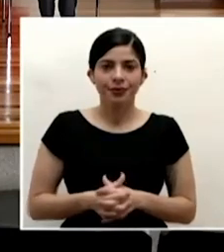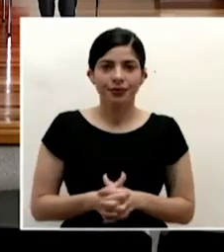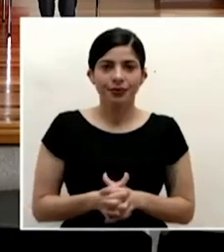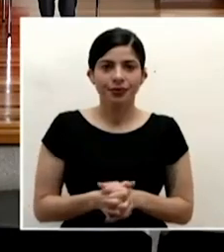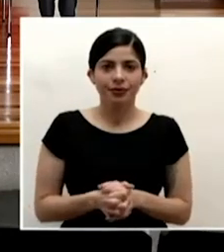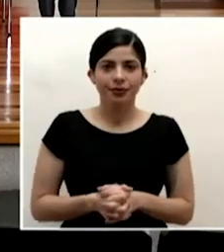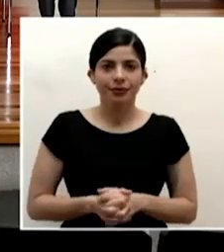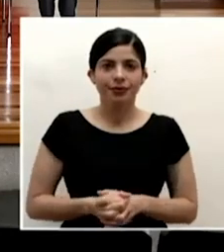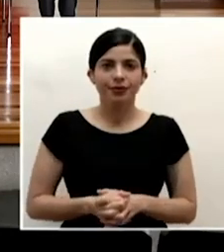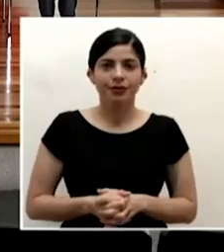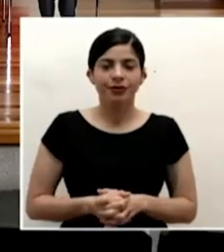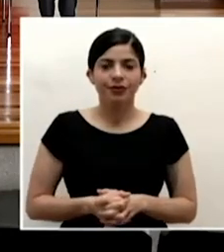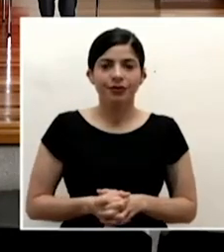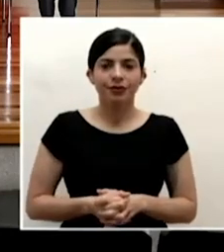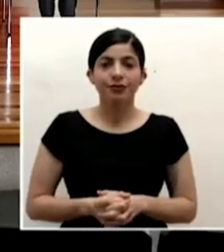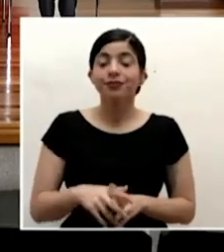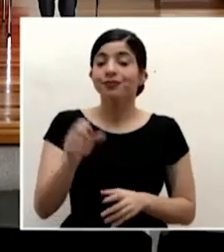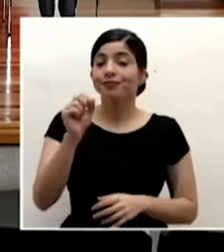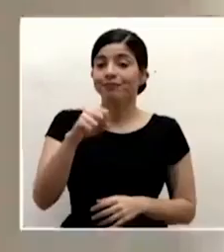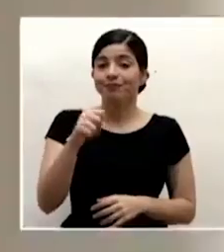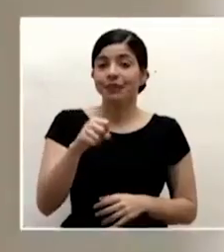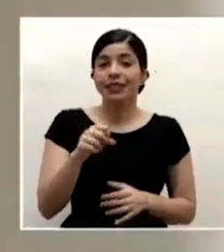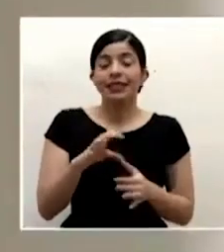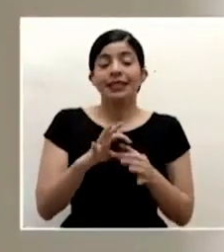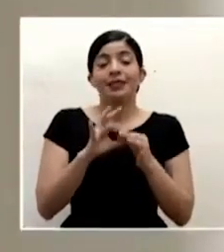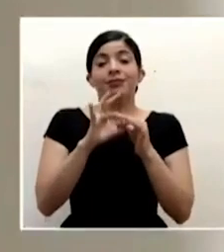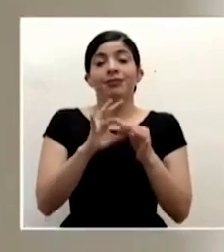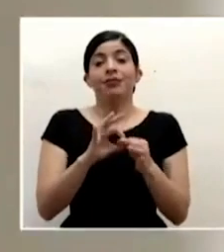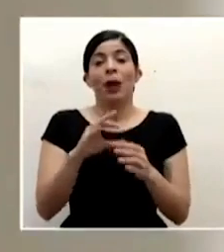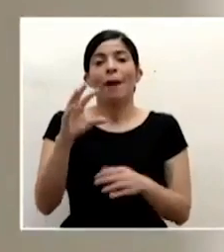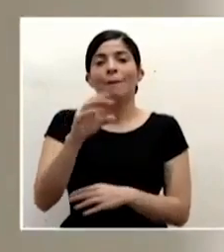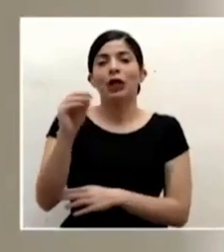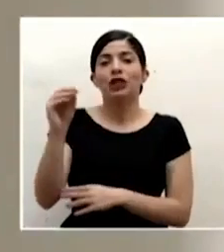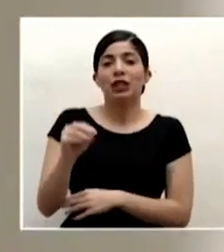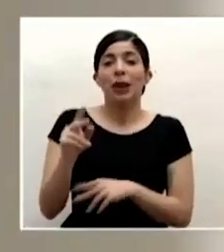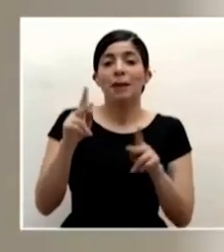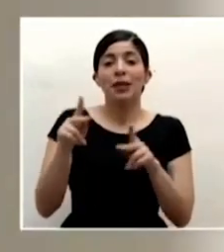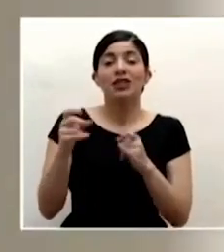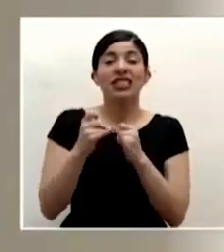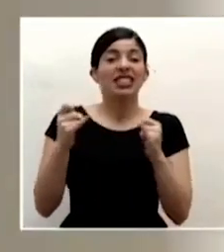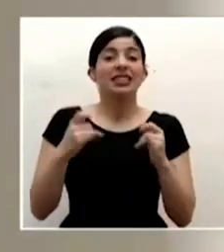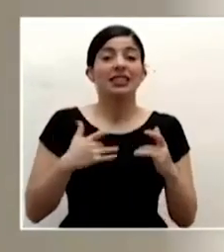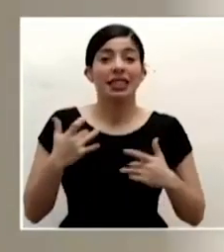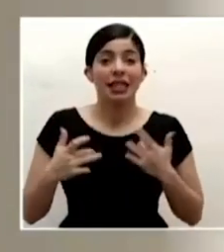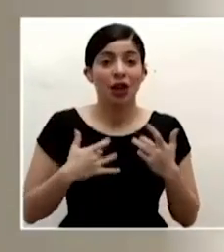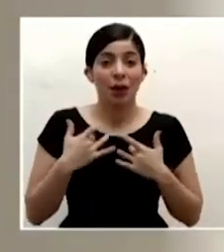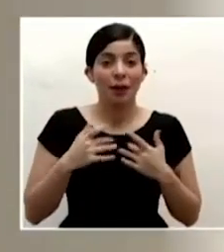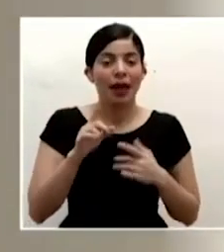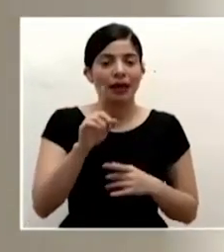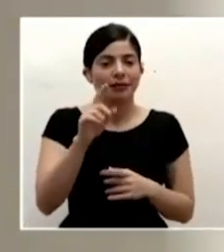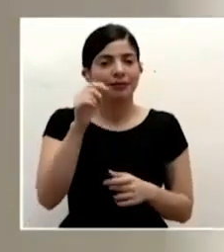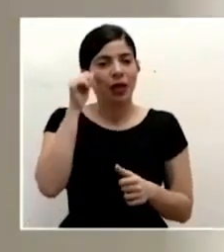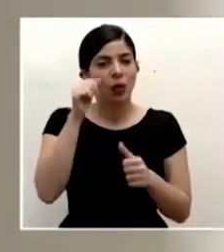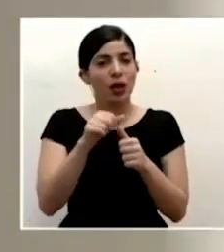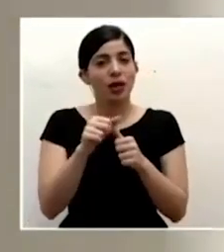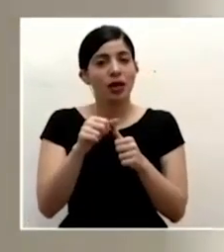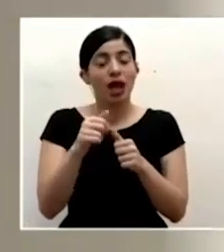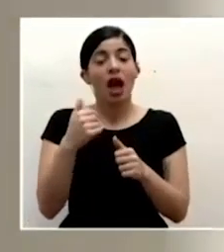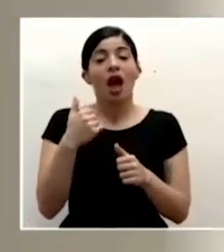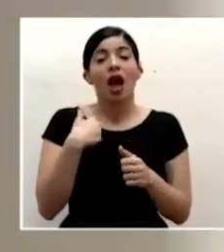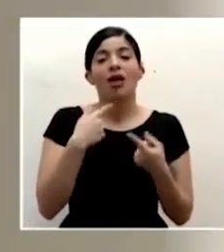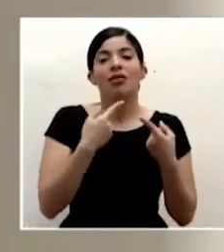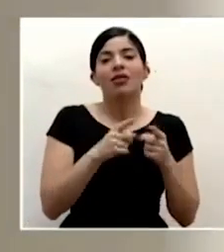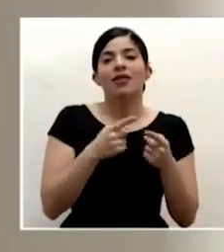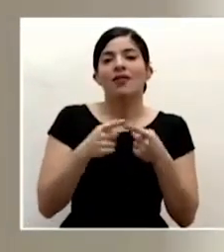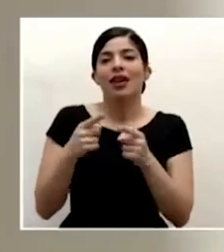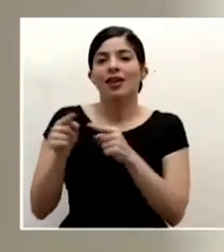sí con respecto al porcentaje de asintomáticos recordemos que la vigilancia tenemos diferentes tipos de vigilancia está la